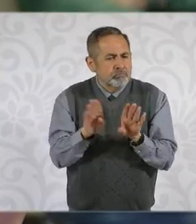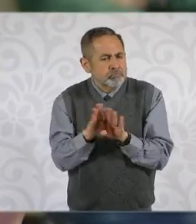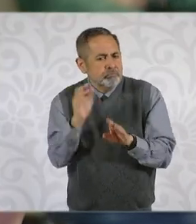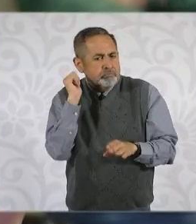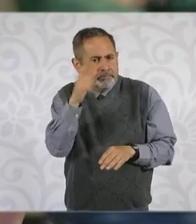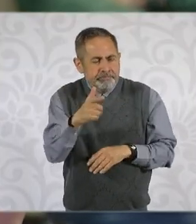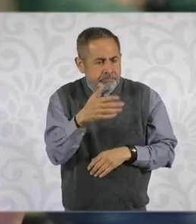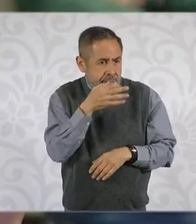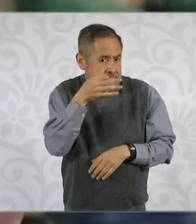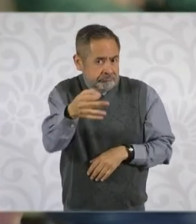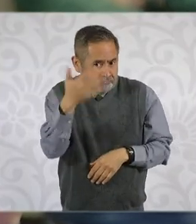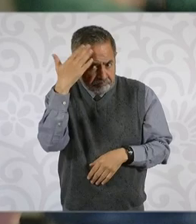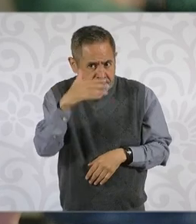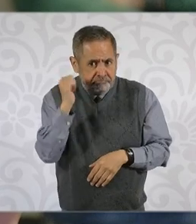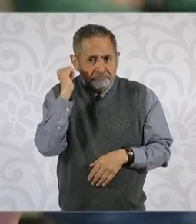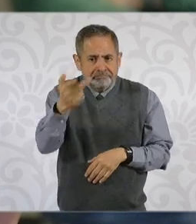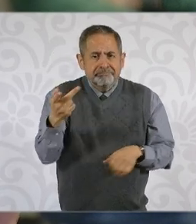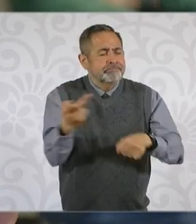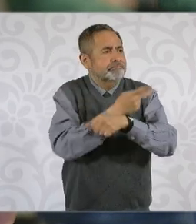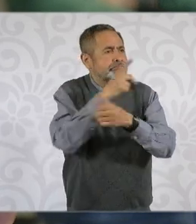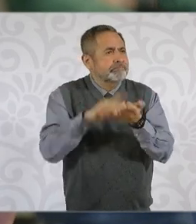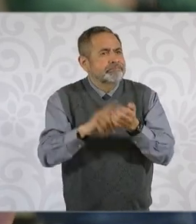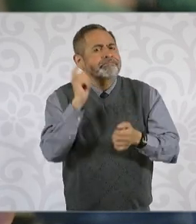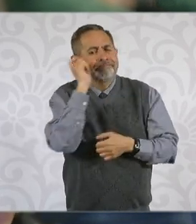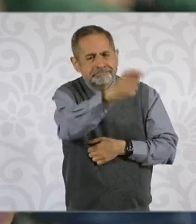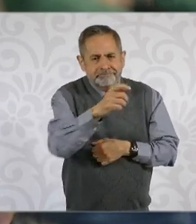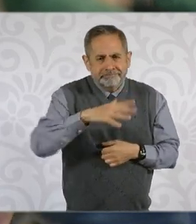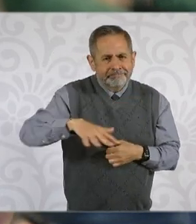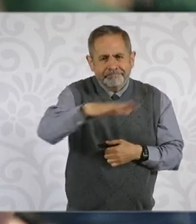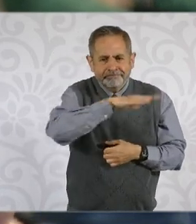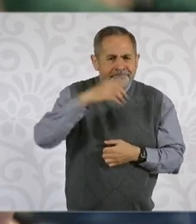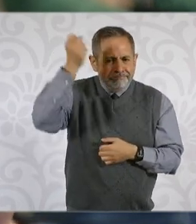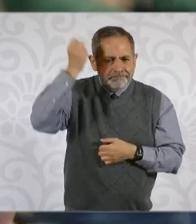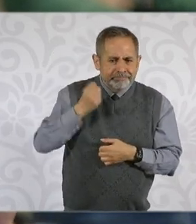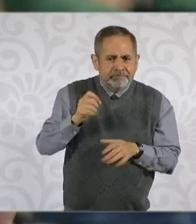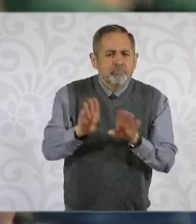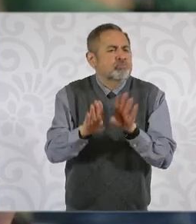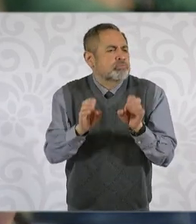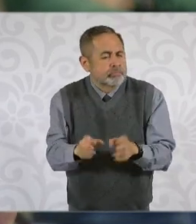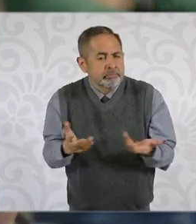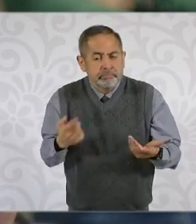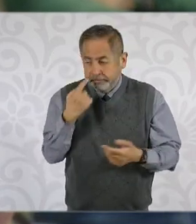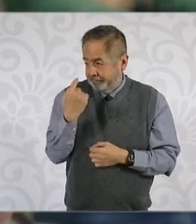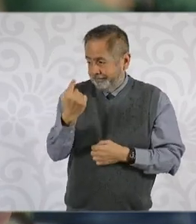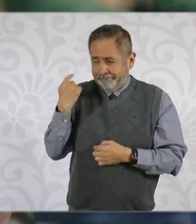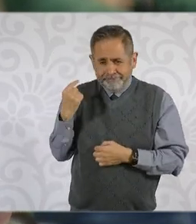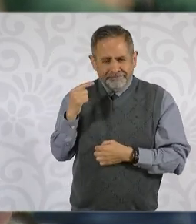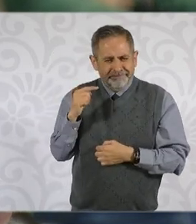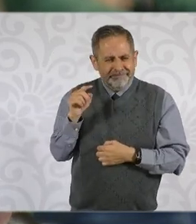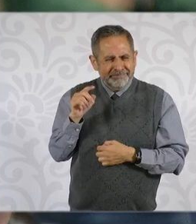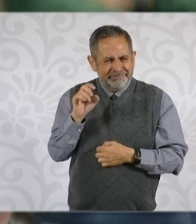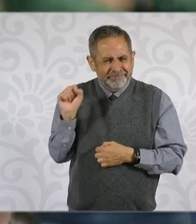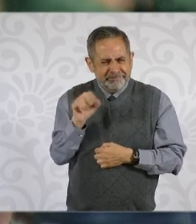seguramente, sí, algún balance previo de cómo encontraron la situación en el estado, ya que este fin de semana al parecer